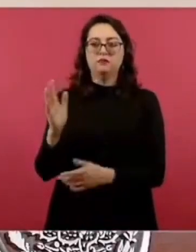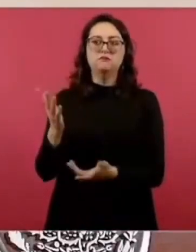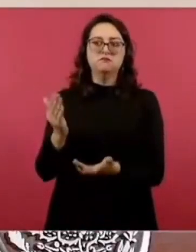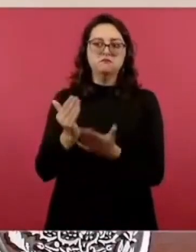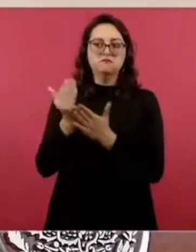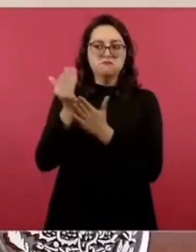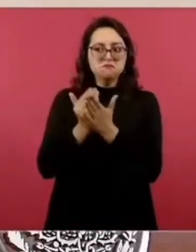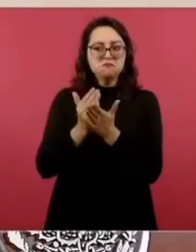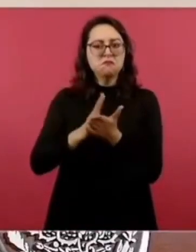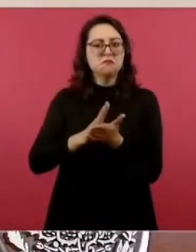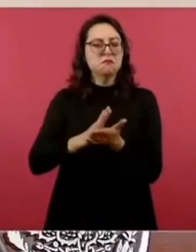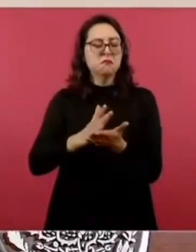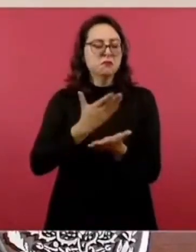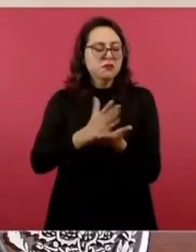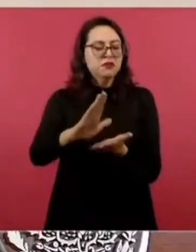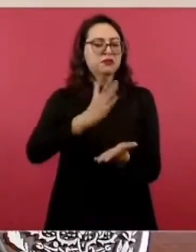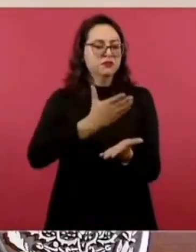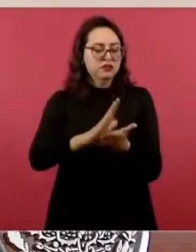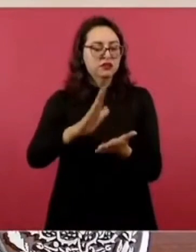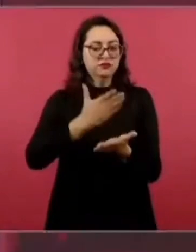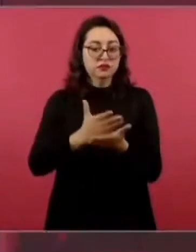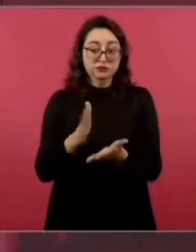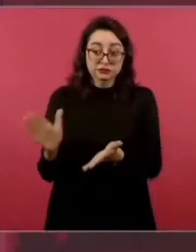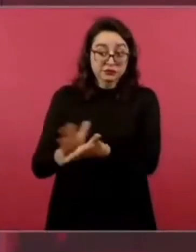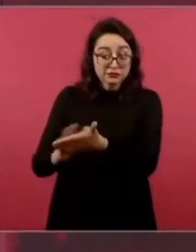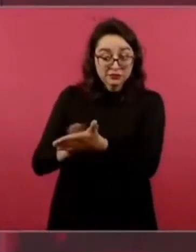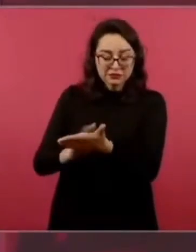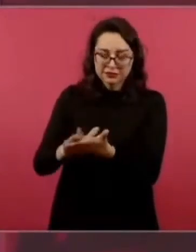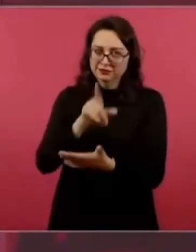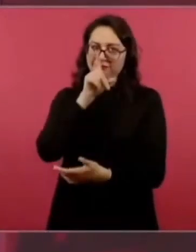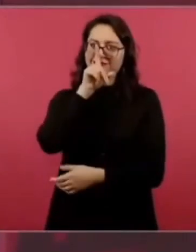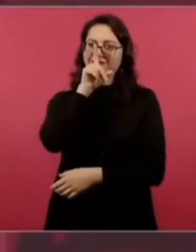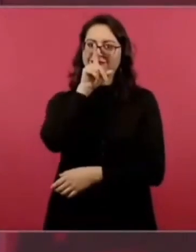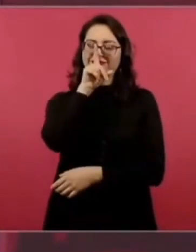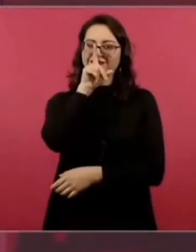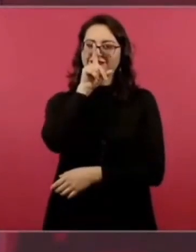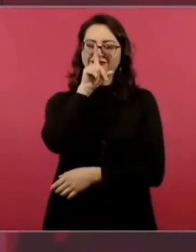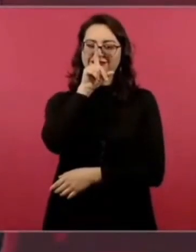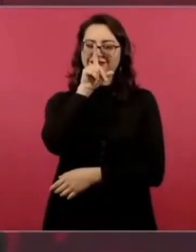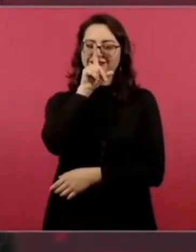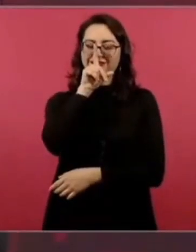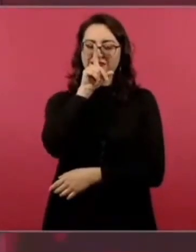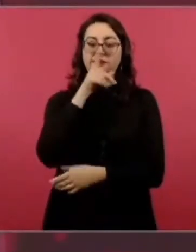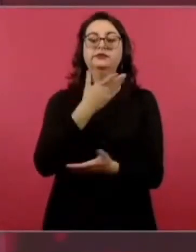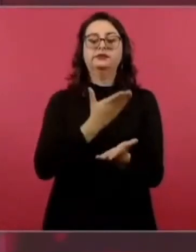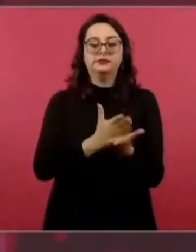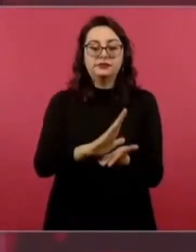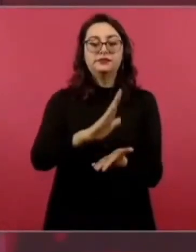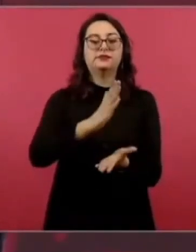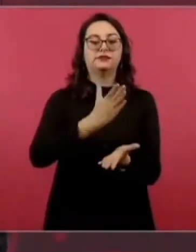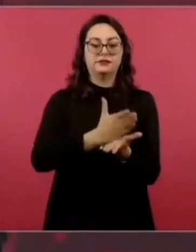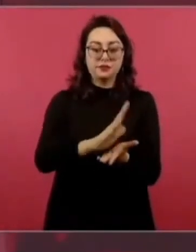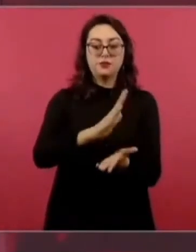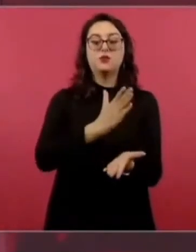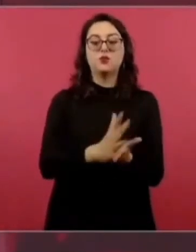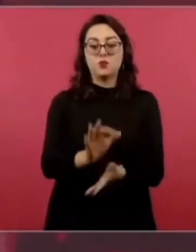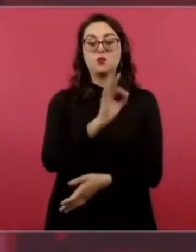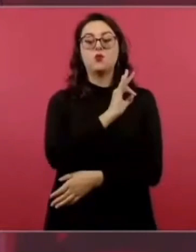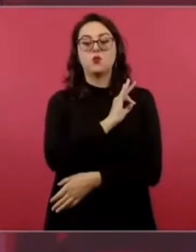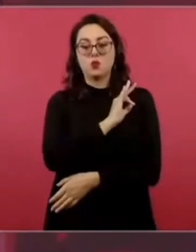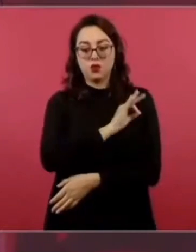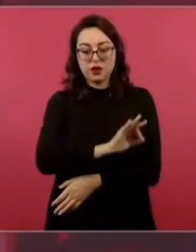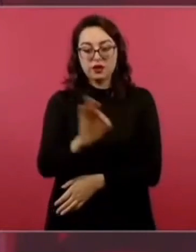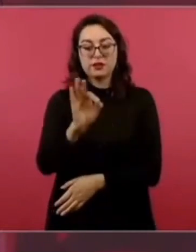pero si eh se puede reestructurar con el propósito de que ellos